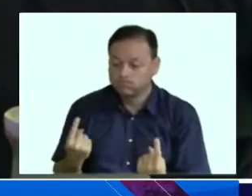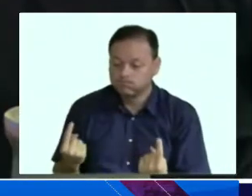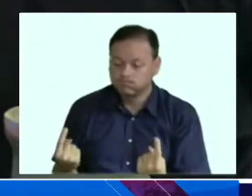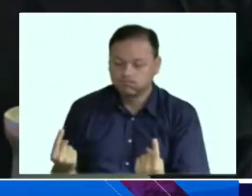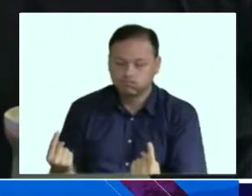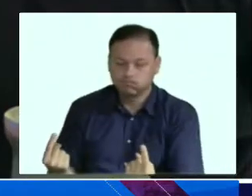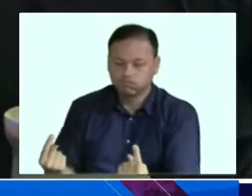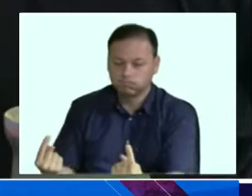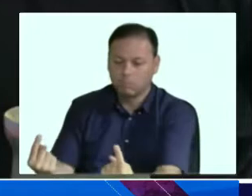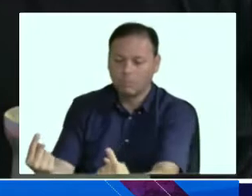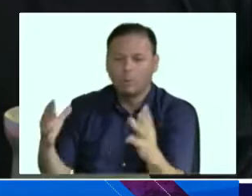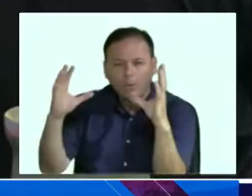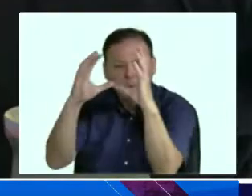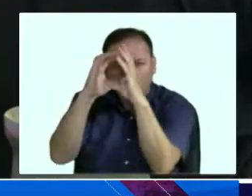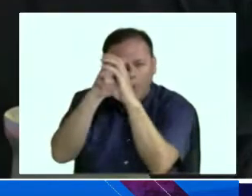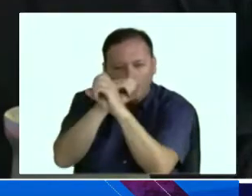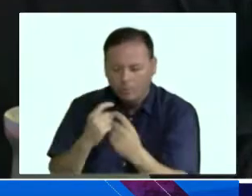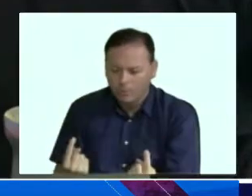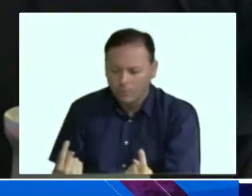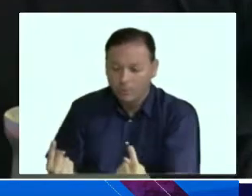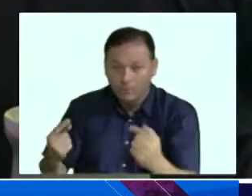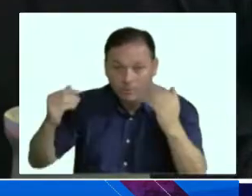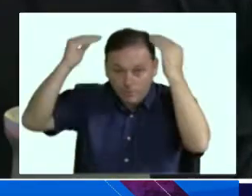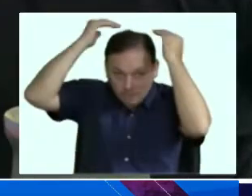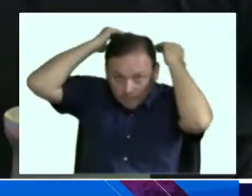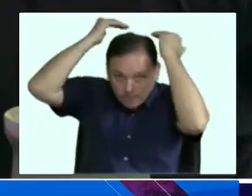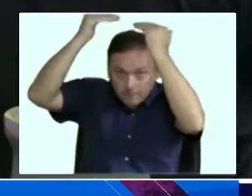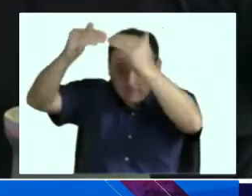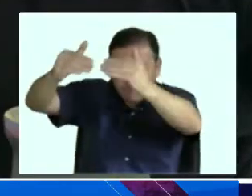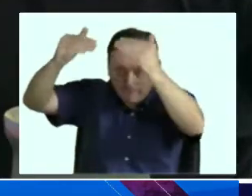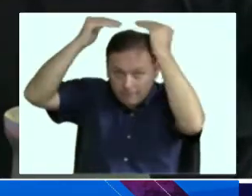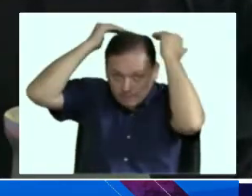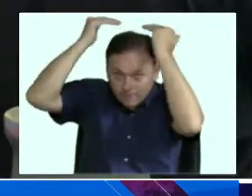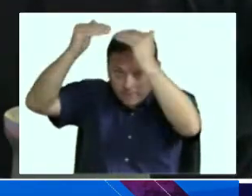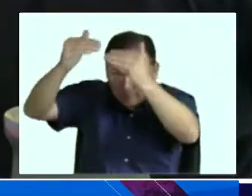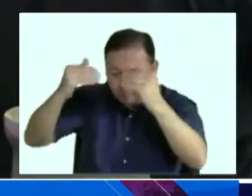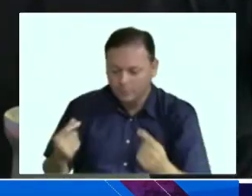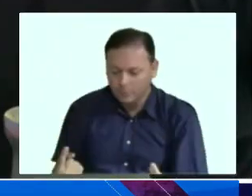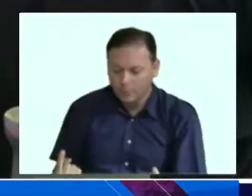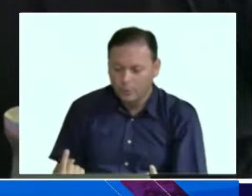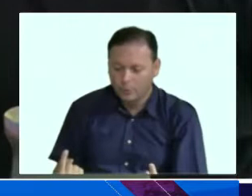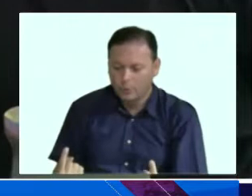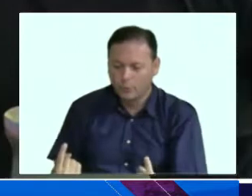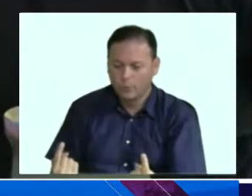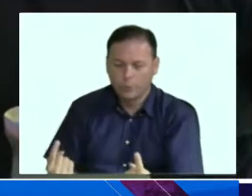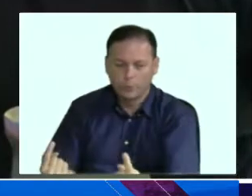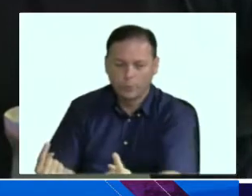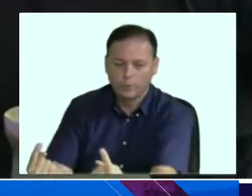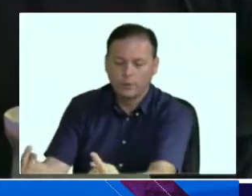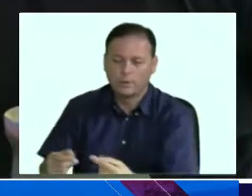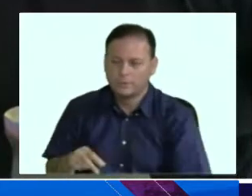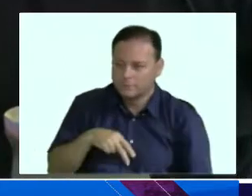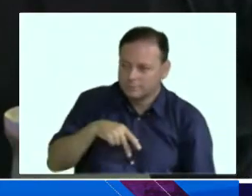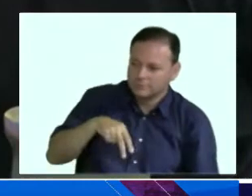momento con carpas y van a estar iluminadas con luces de vela y antorcha. Tenemos carritos romados,